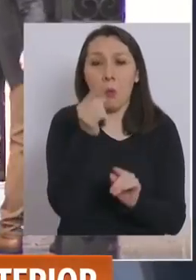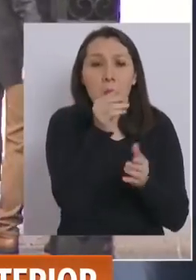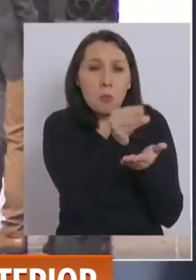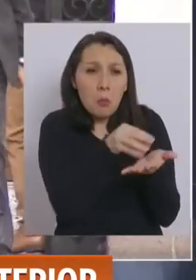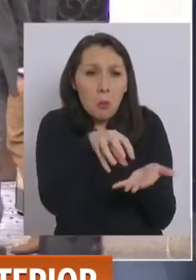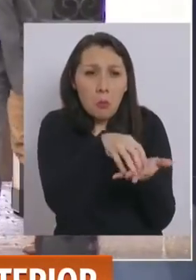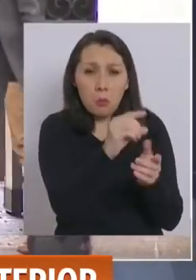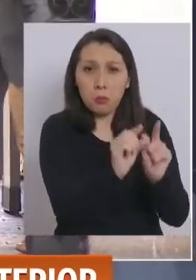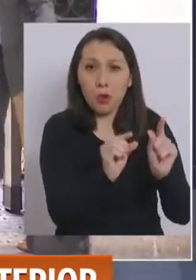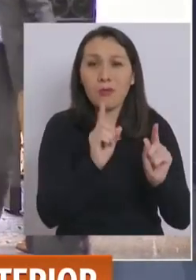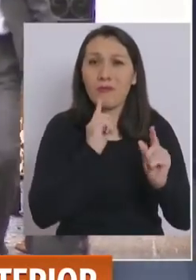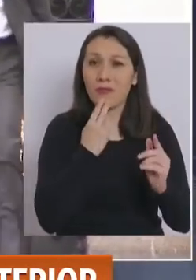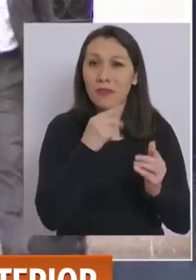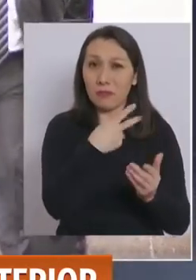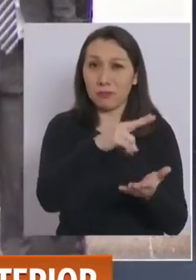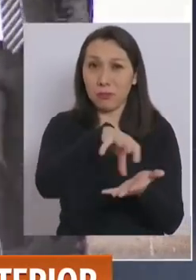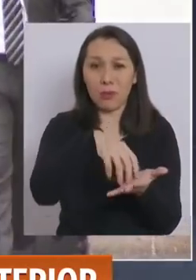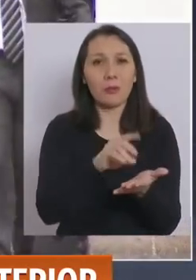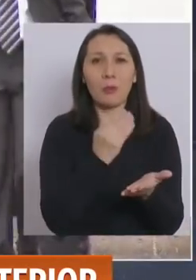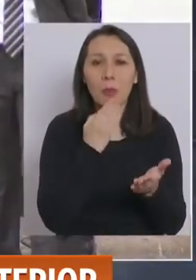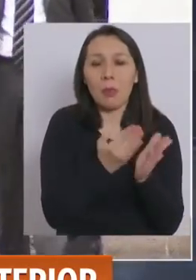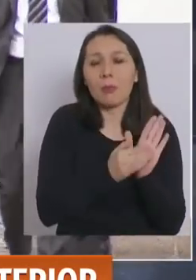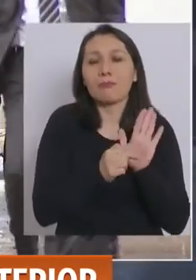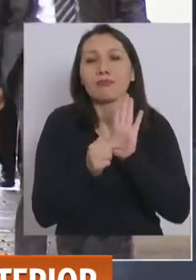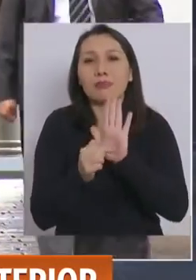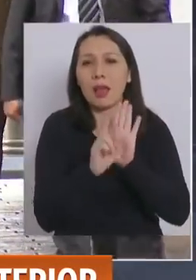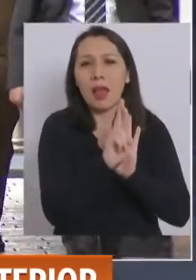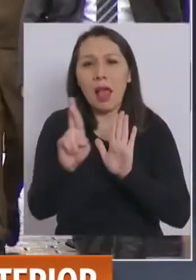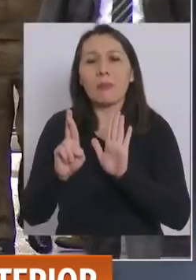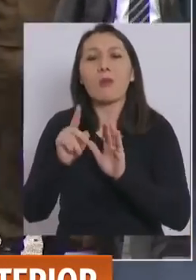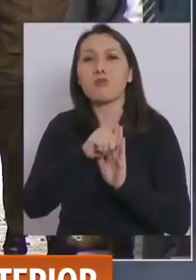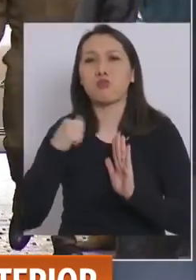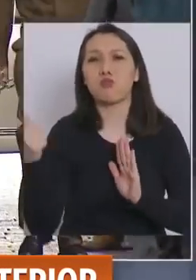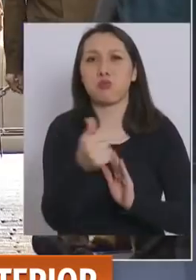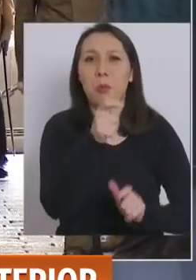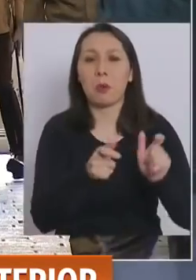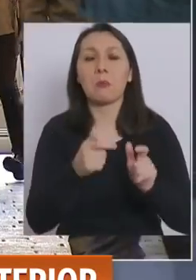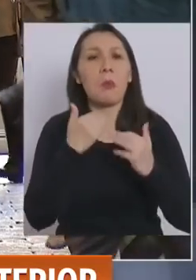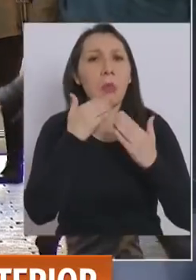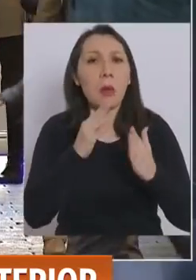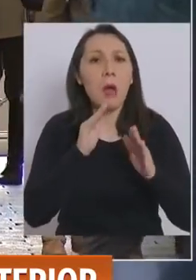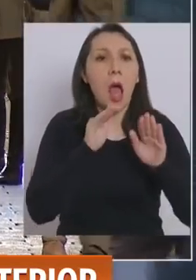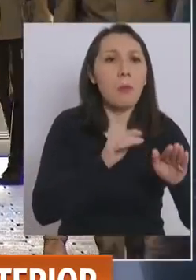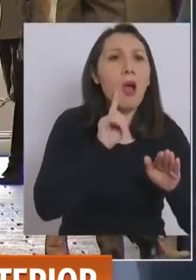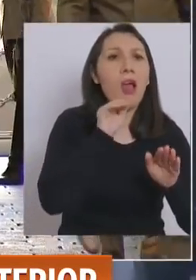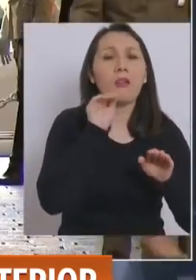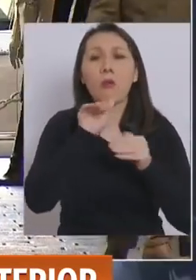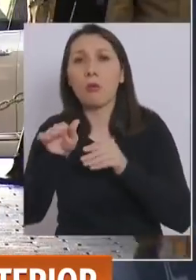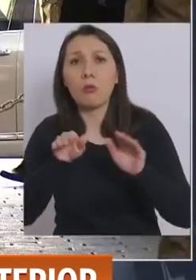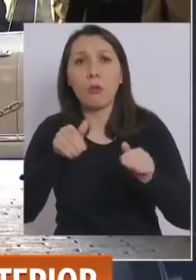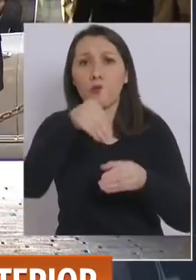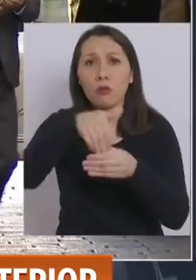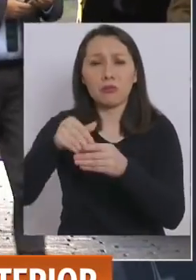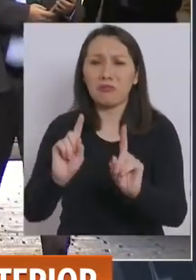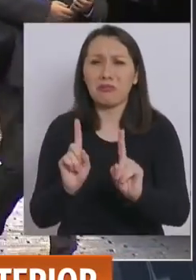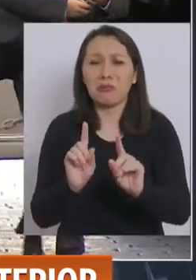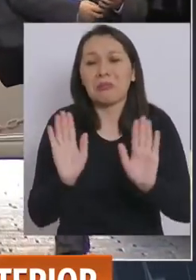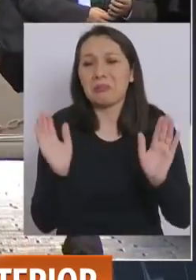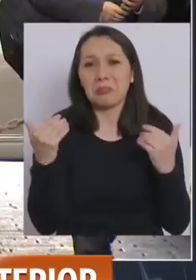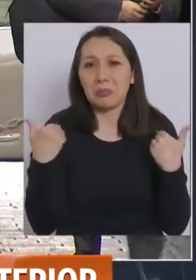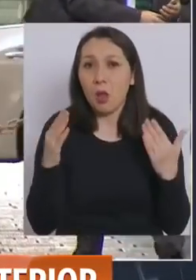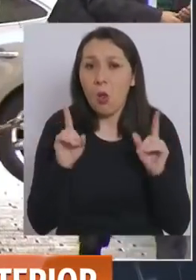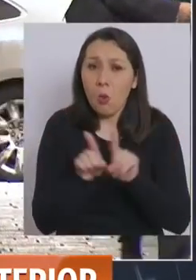parte de quienes habitan en esa comuna, sino que la representan a todos, más allá de quienes votaron por unos o por otros. Y ojalá ese mismo